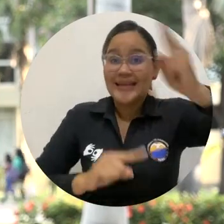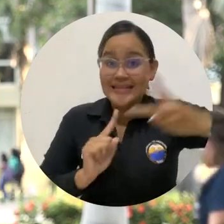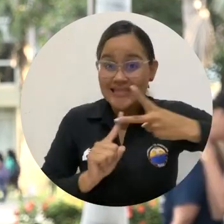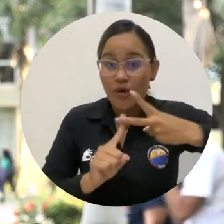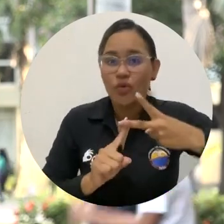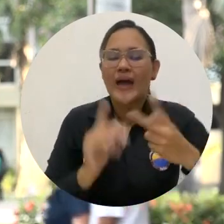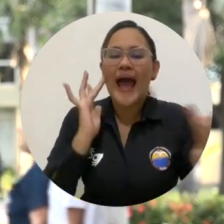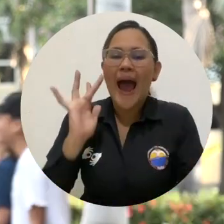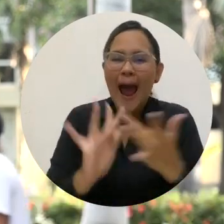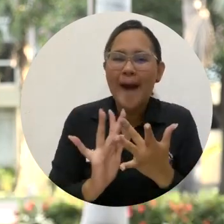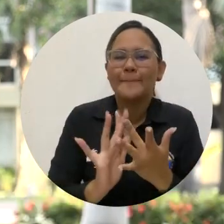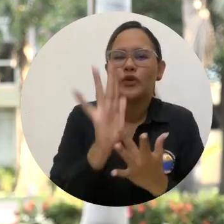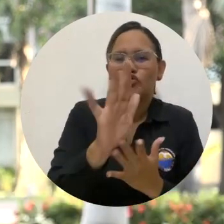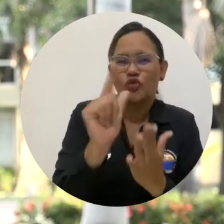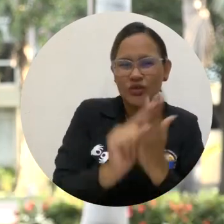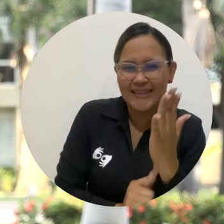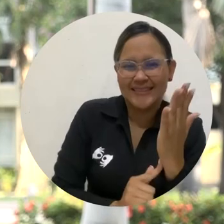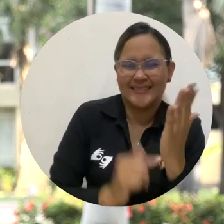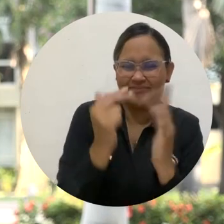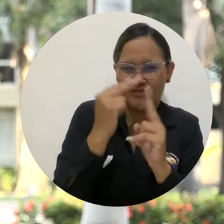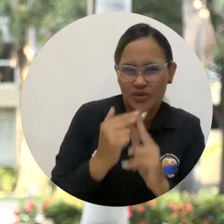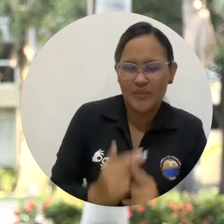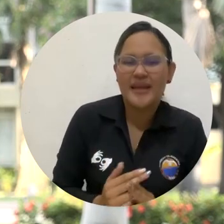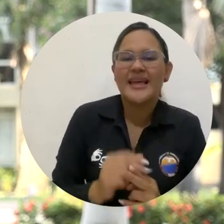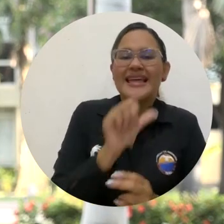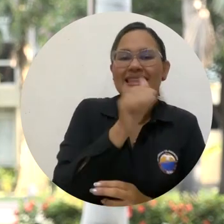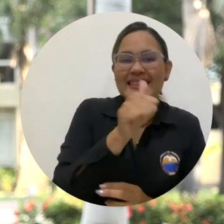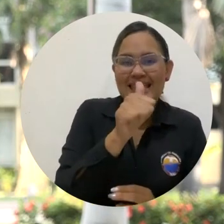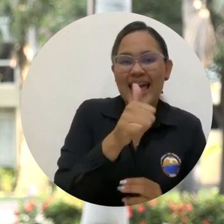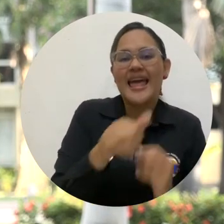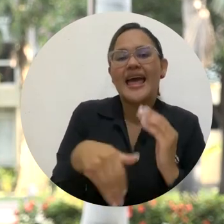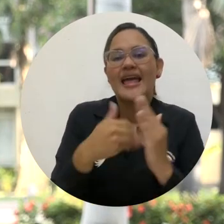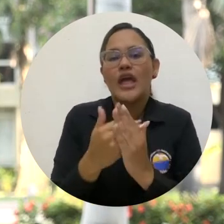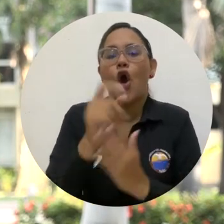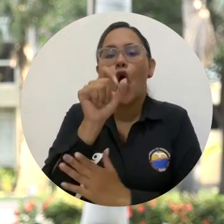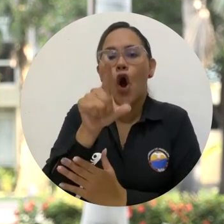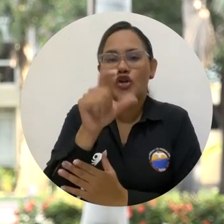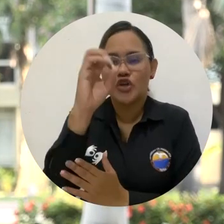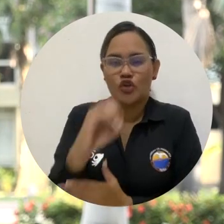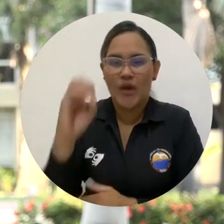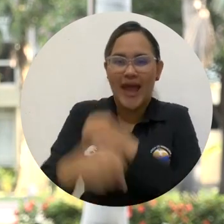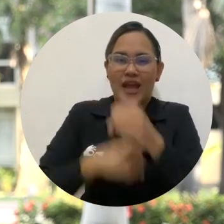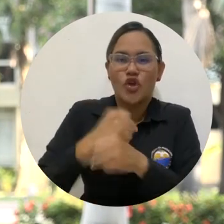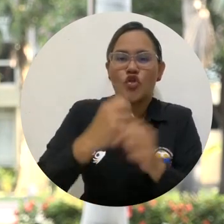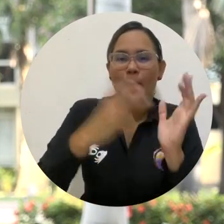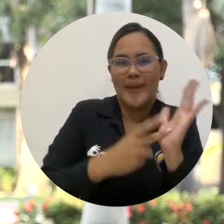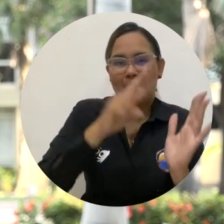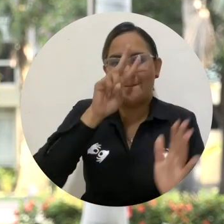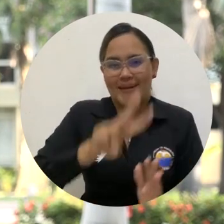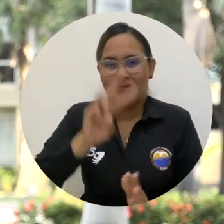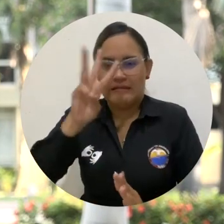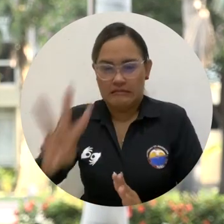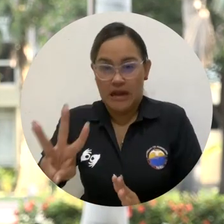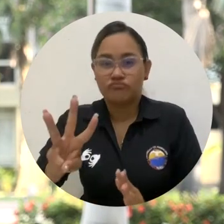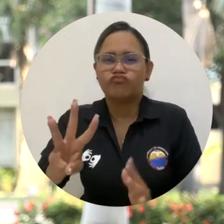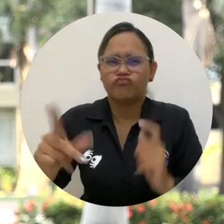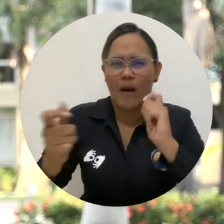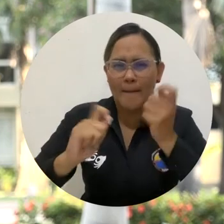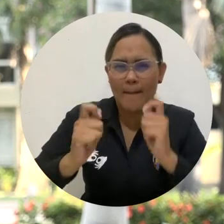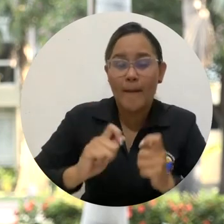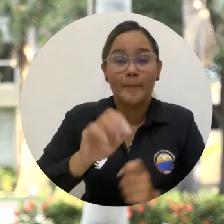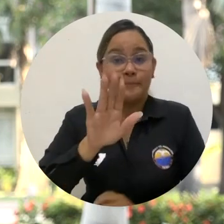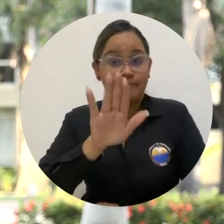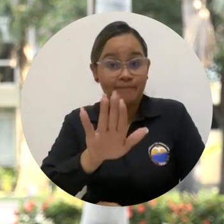Segundo, la actividad de corrección y ajuste de las planchas de candidaturas se llevará a cabo los días 10 y 11 de octubre de 2023.